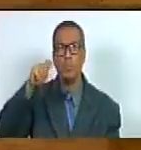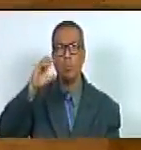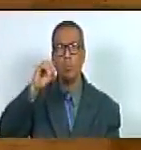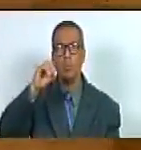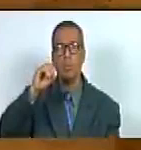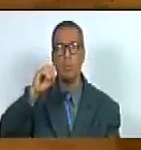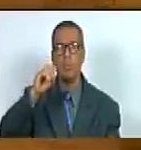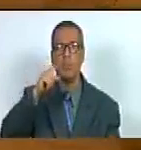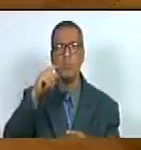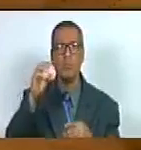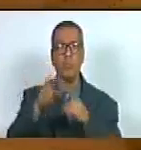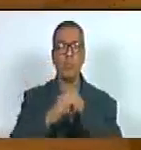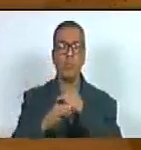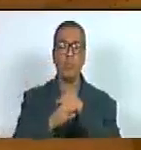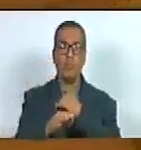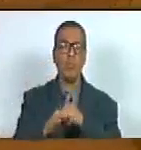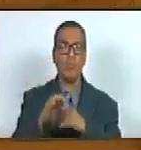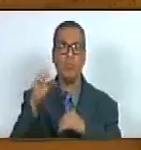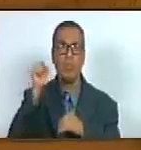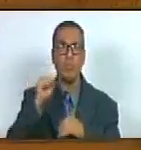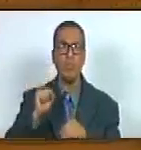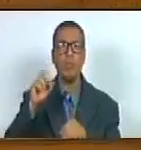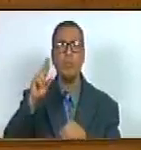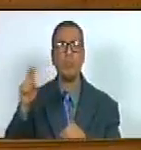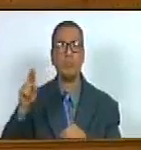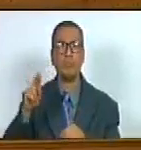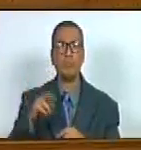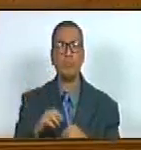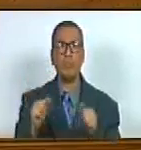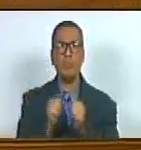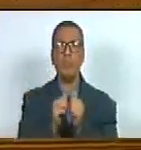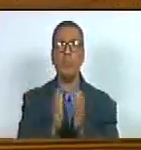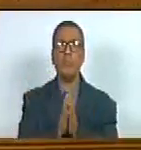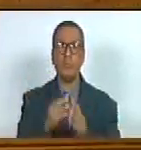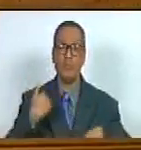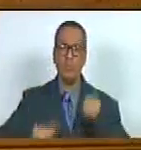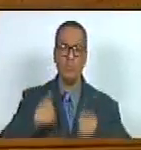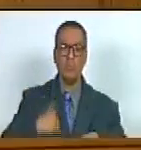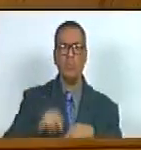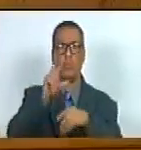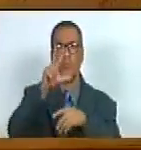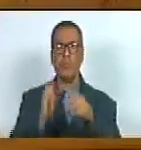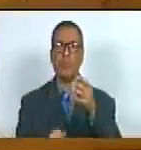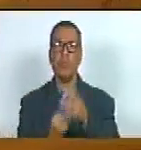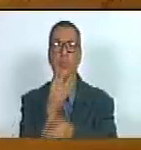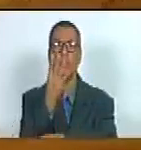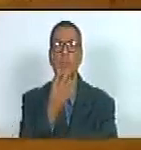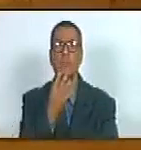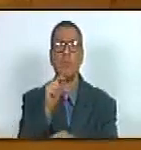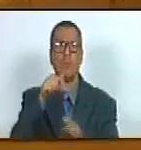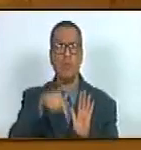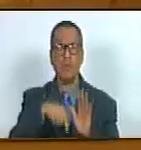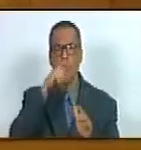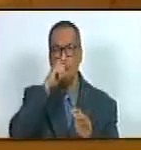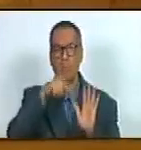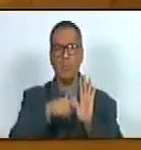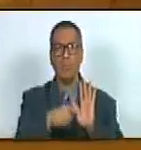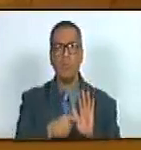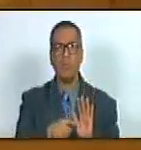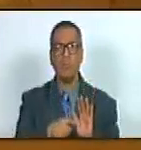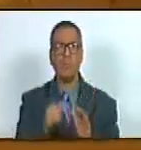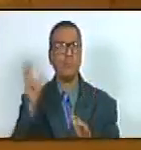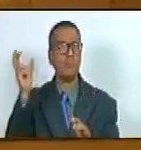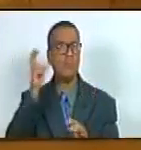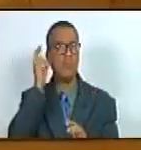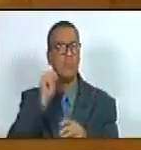Simón Rodríguez del estado de Anzuategui que el miércoles 3 de mayo del presente año en audio